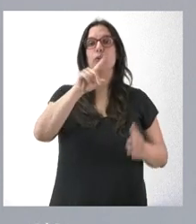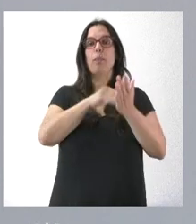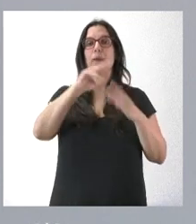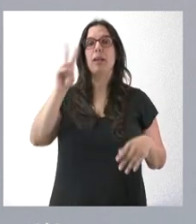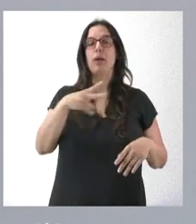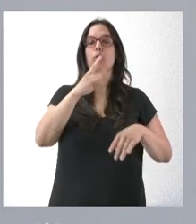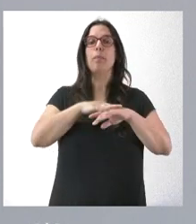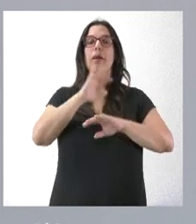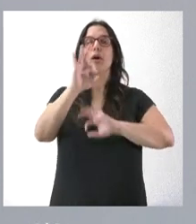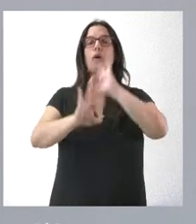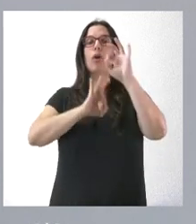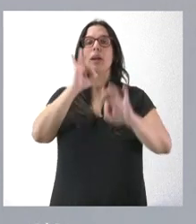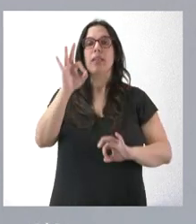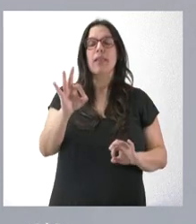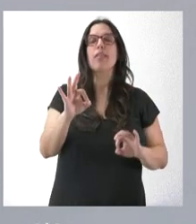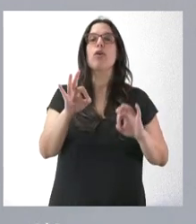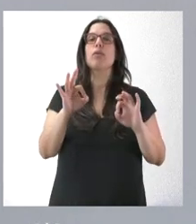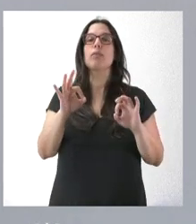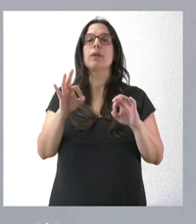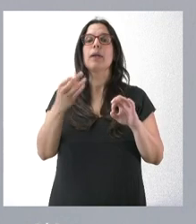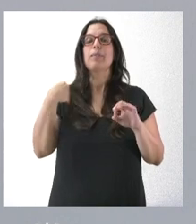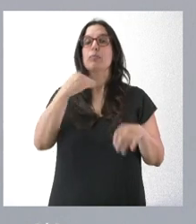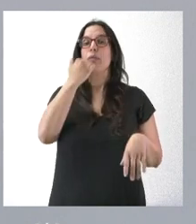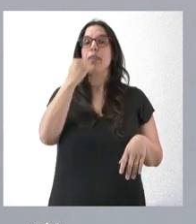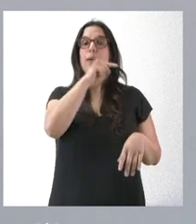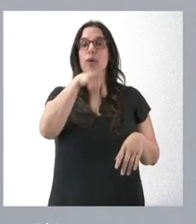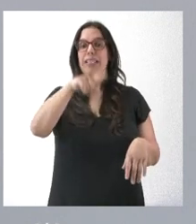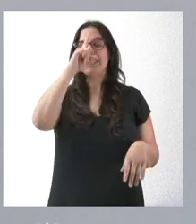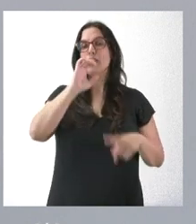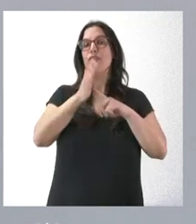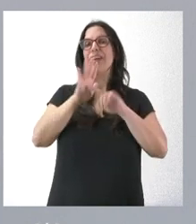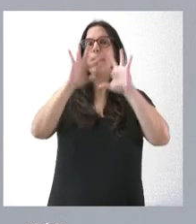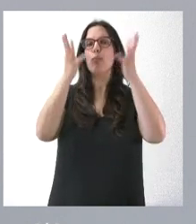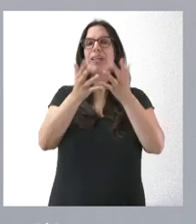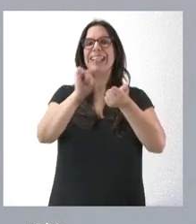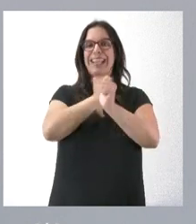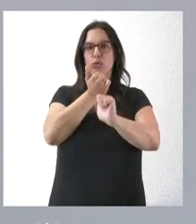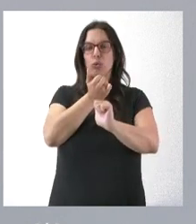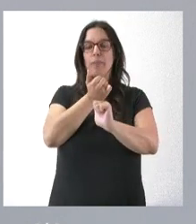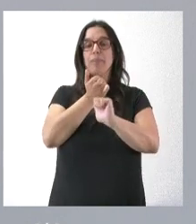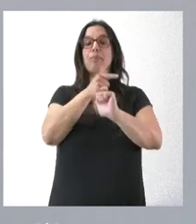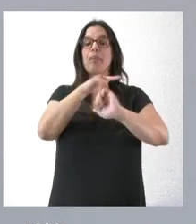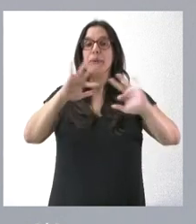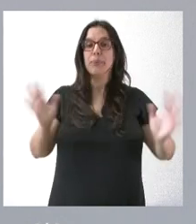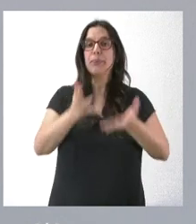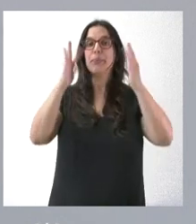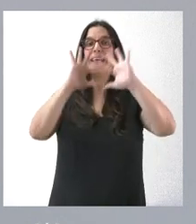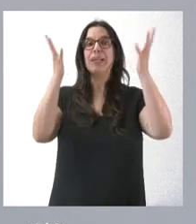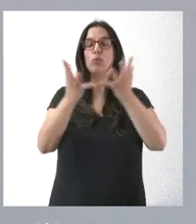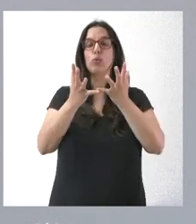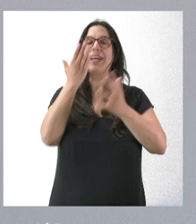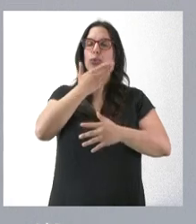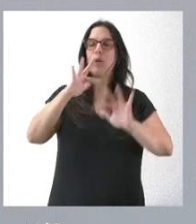organización de Fromago Cheese Experience en Zamora. Para este año es la Feria Mundial del Queso, que se promueve por la Escuela Internacional